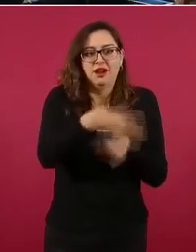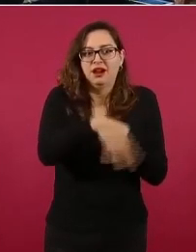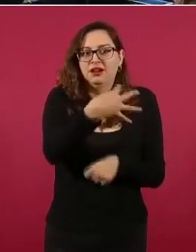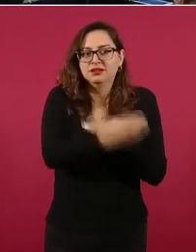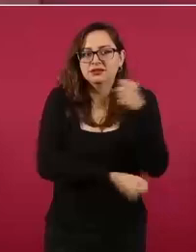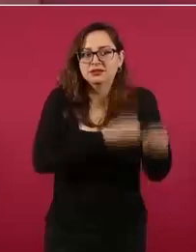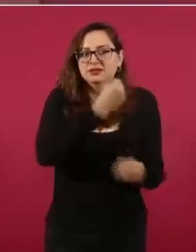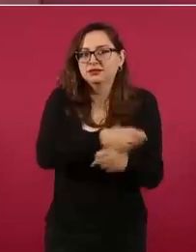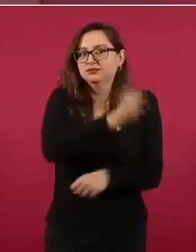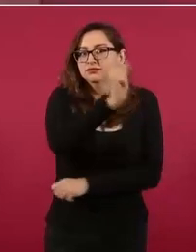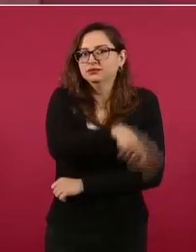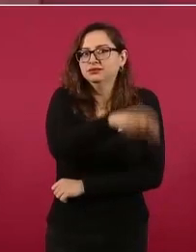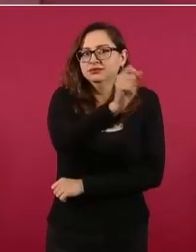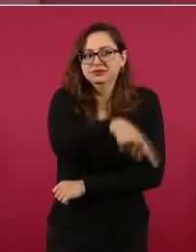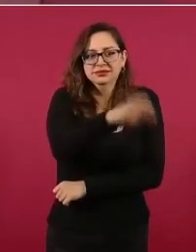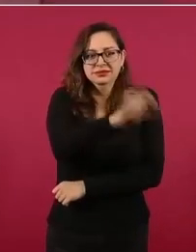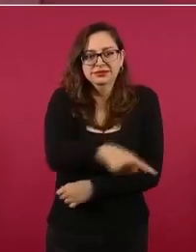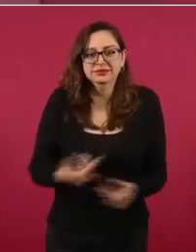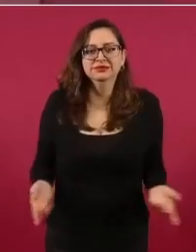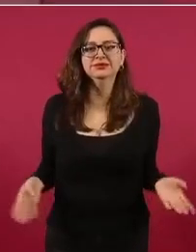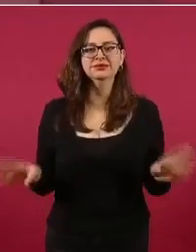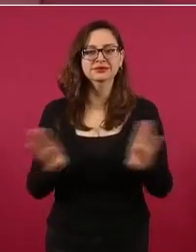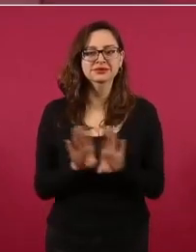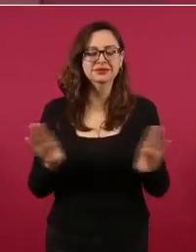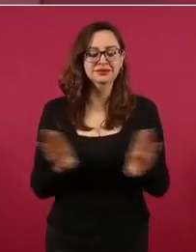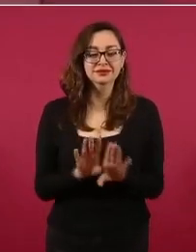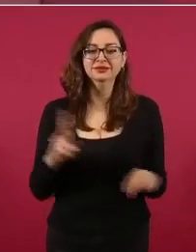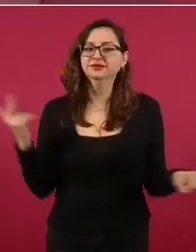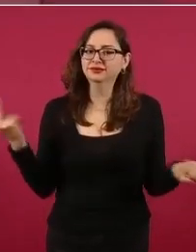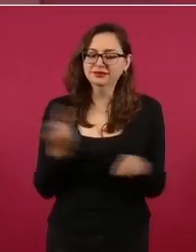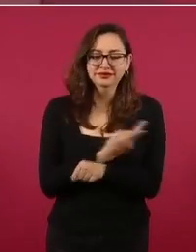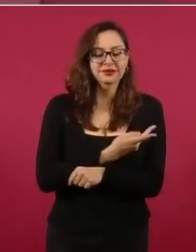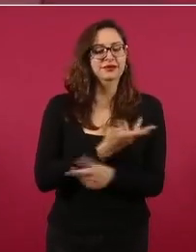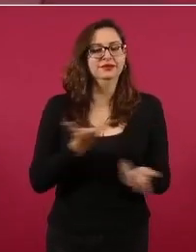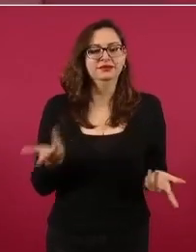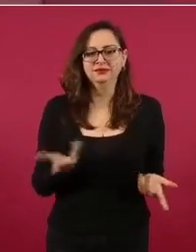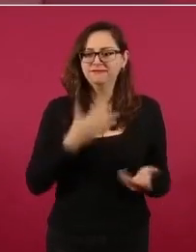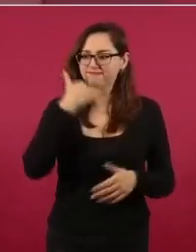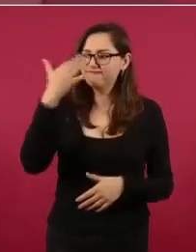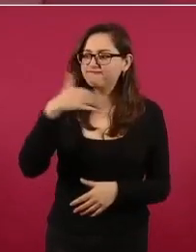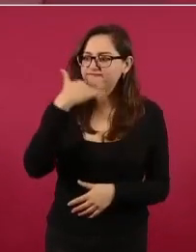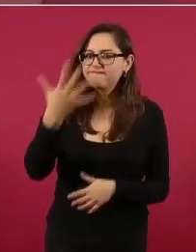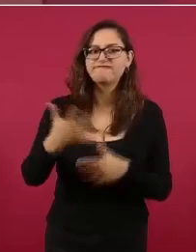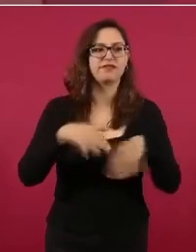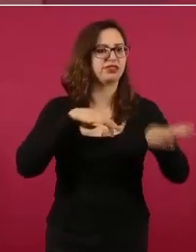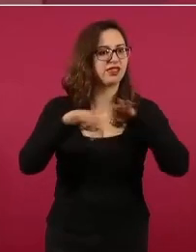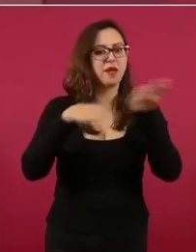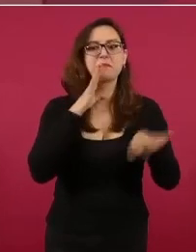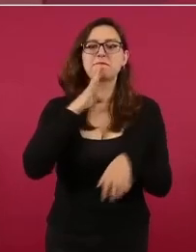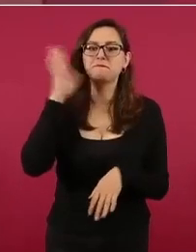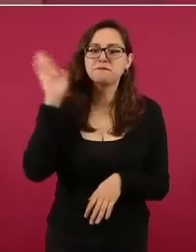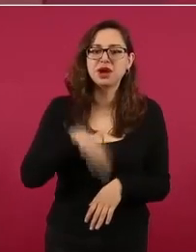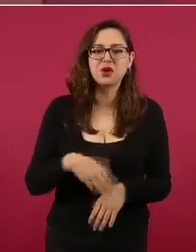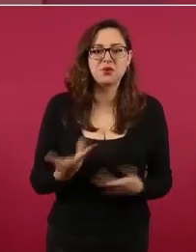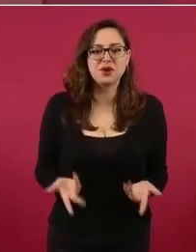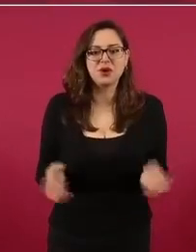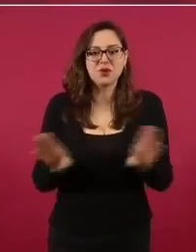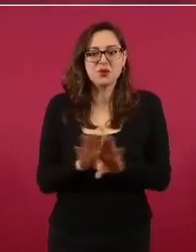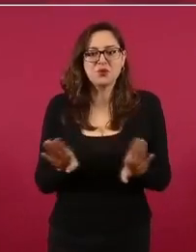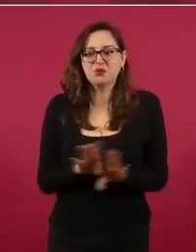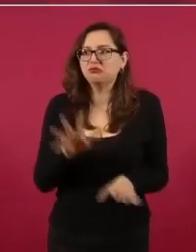y con malos resultados. Imagínense a los